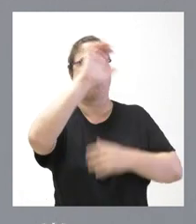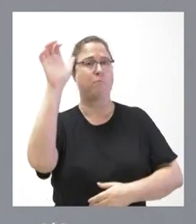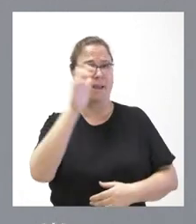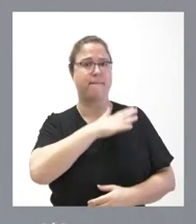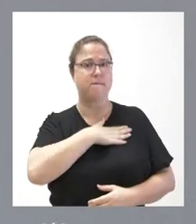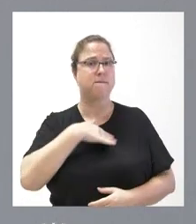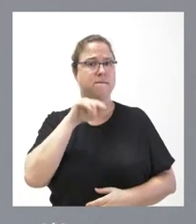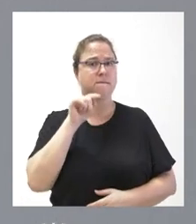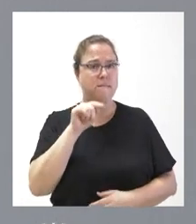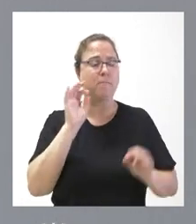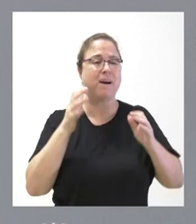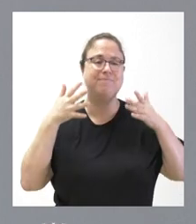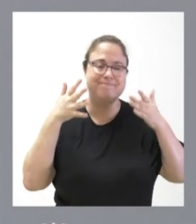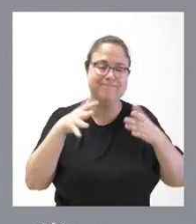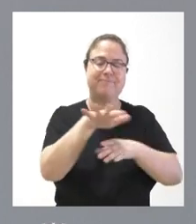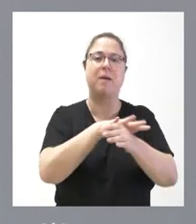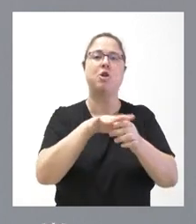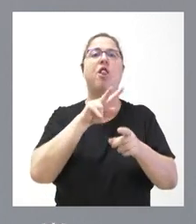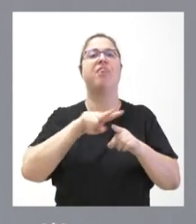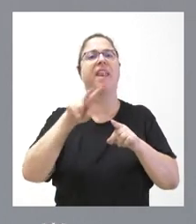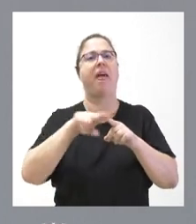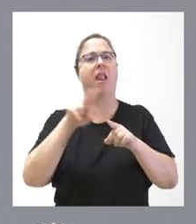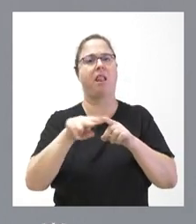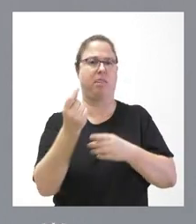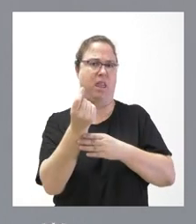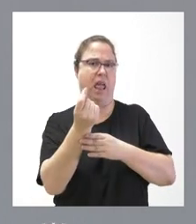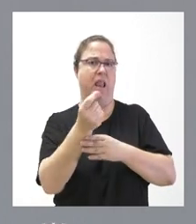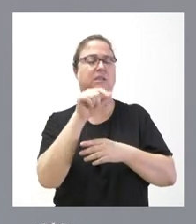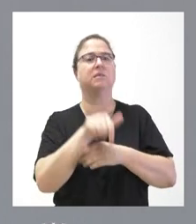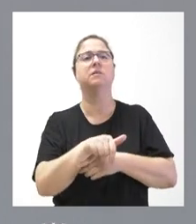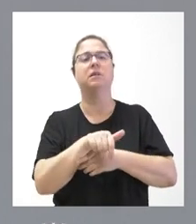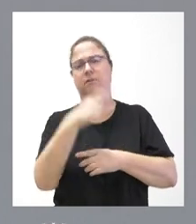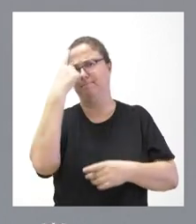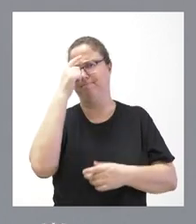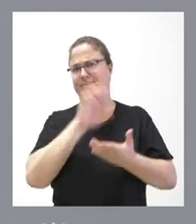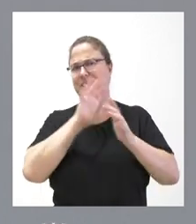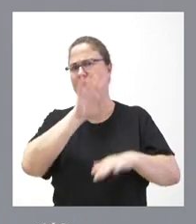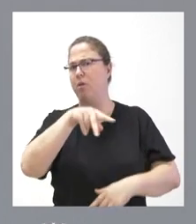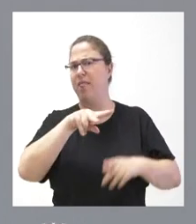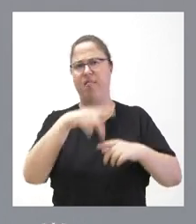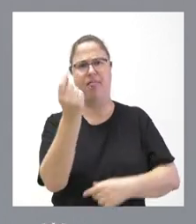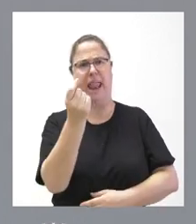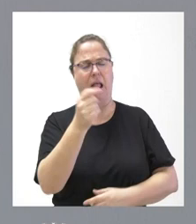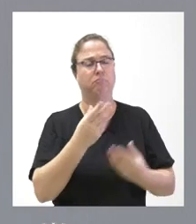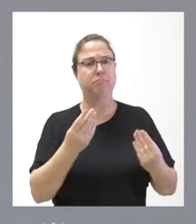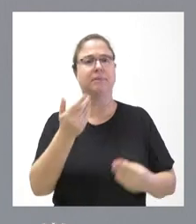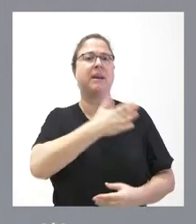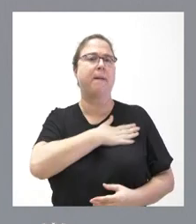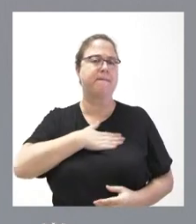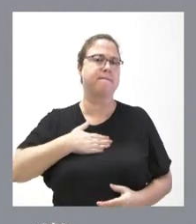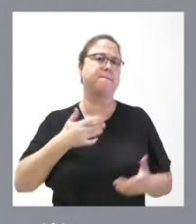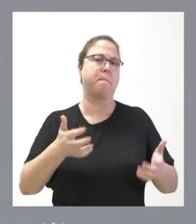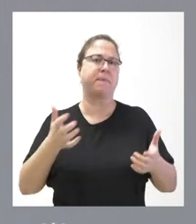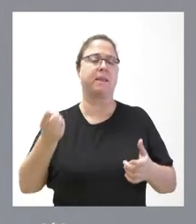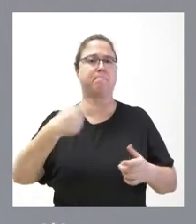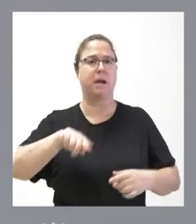precisamente, al mundo de los cereales y, en la medida en Castilla y León es una comunidad claramente cerealista, fuéramos de las comunidades más beneficiadas dentro de